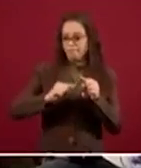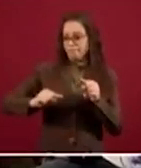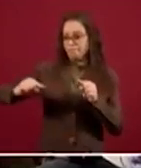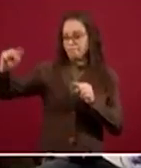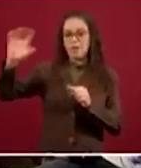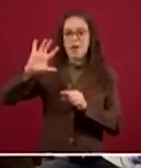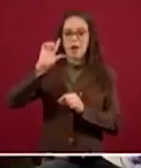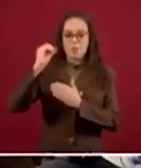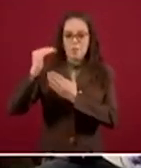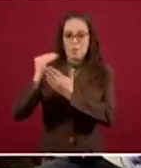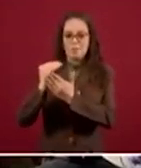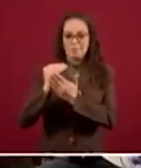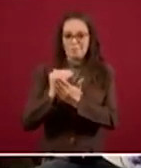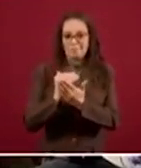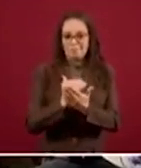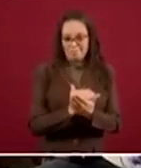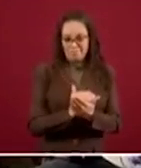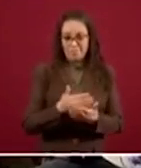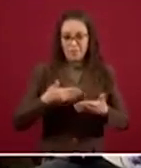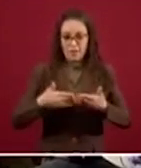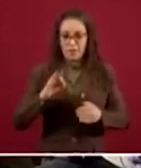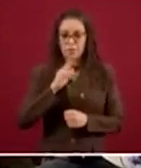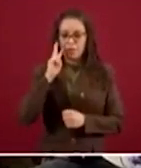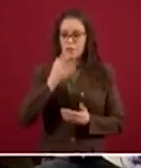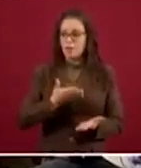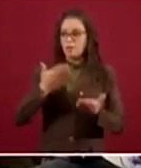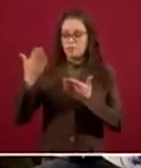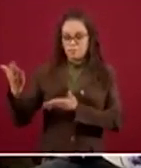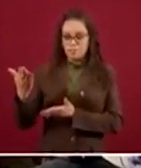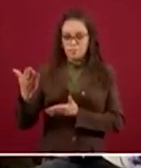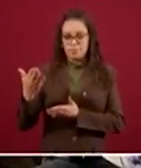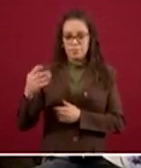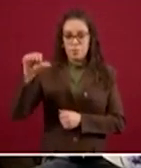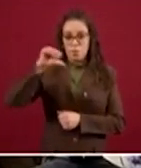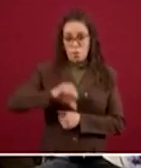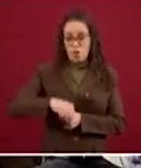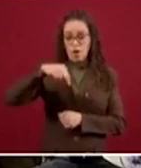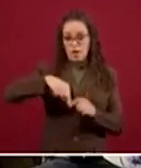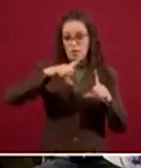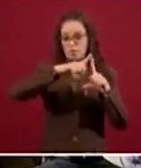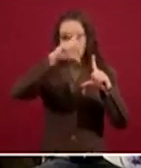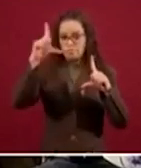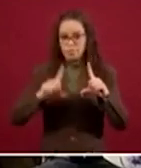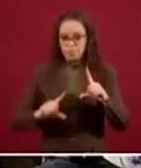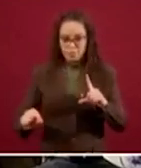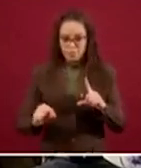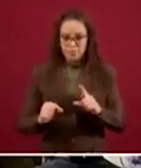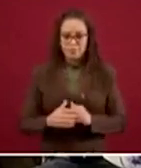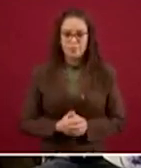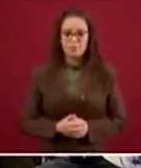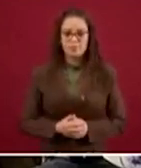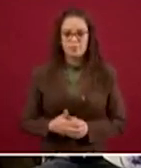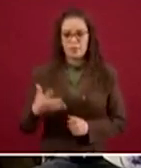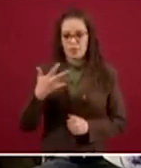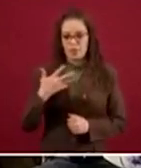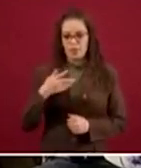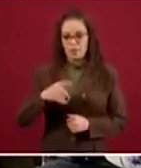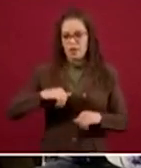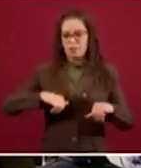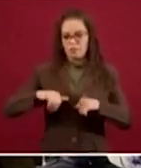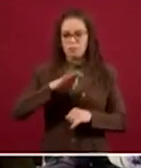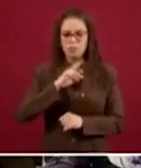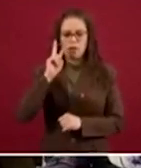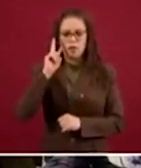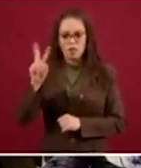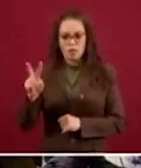En la siguiente diapositiva vemos la actualización para el día de hoy en México. Tenemos nuestra mapa con la distribución de